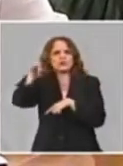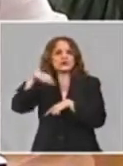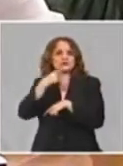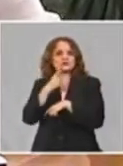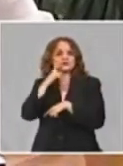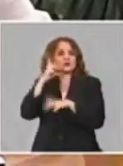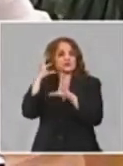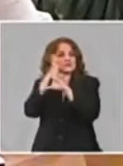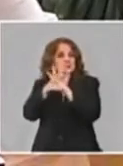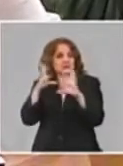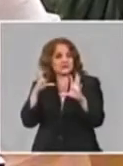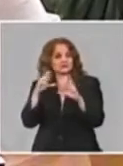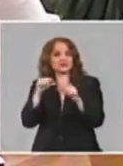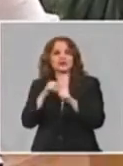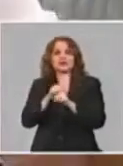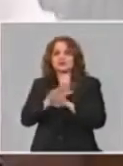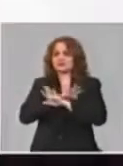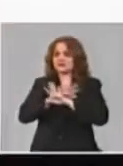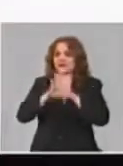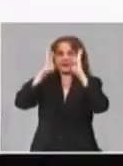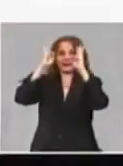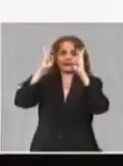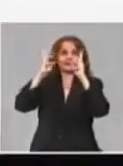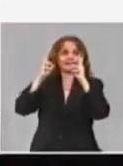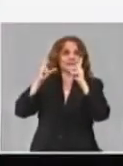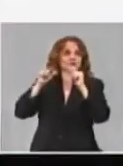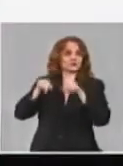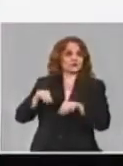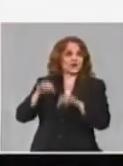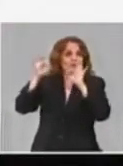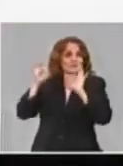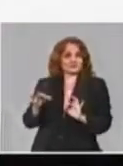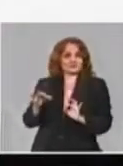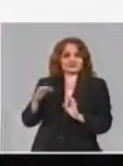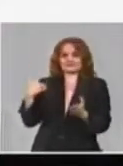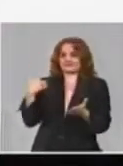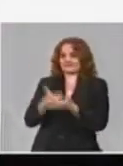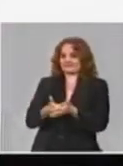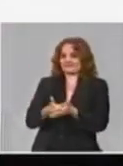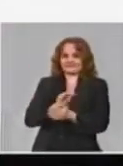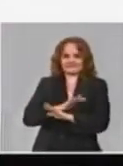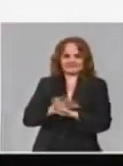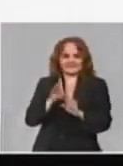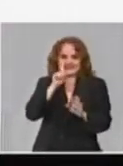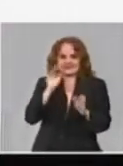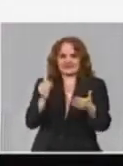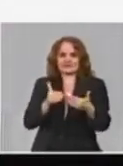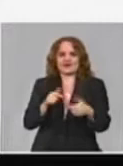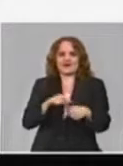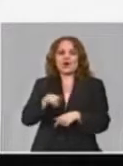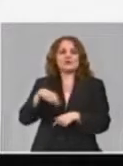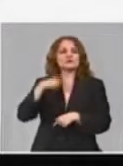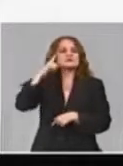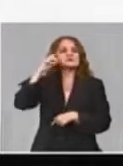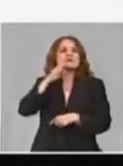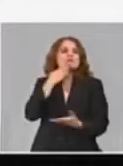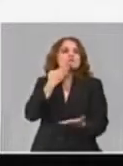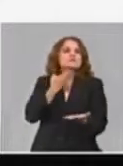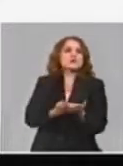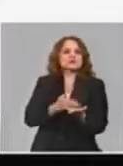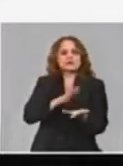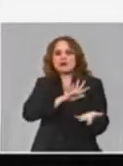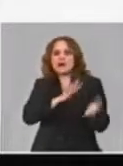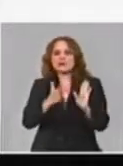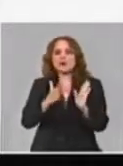ya porque esa publicación tiene que ver con resultados ya ahí está fíjense que nosotros nos habíamos propuesto para mayo y junio